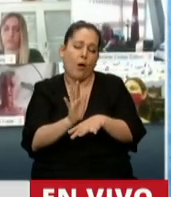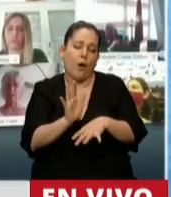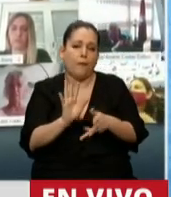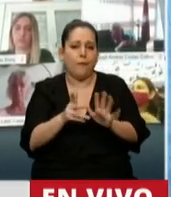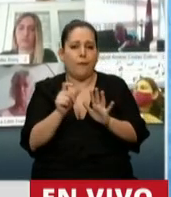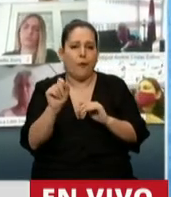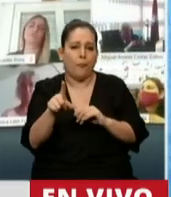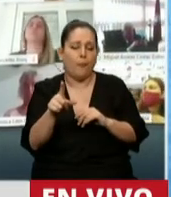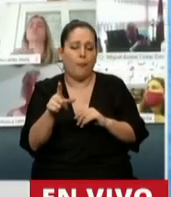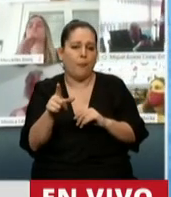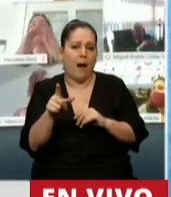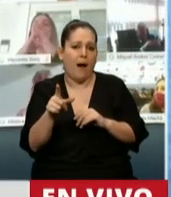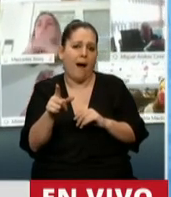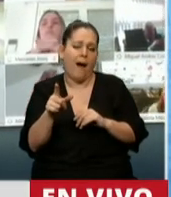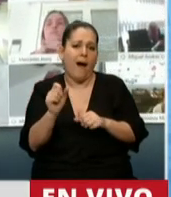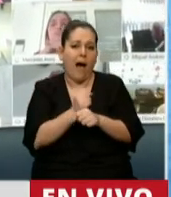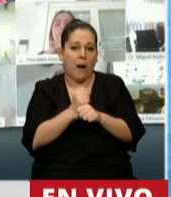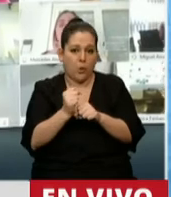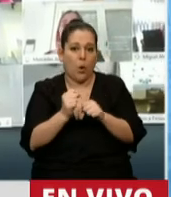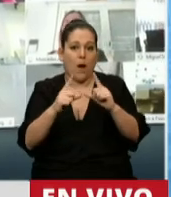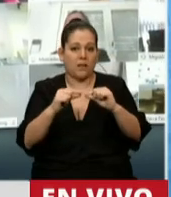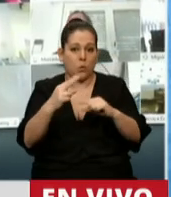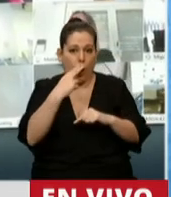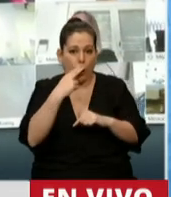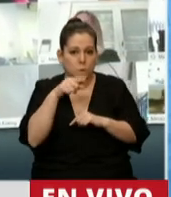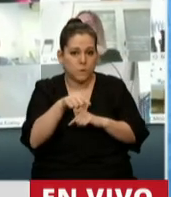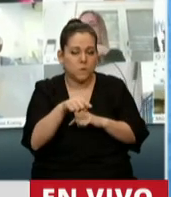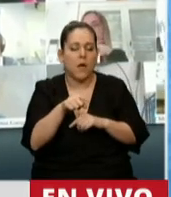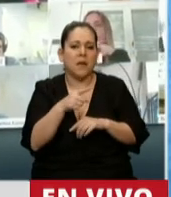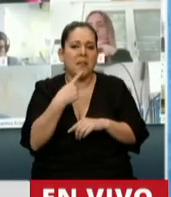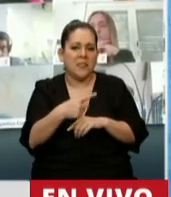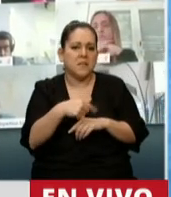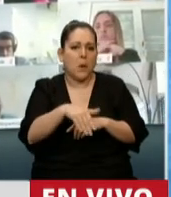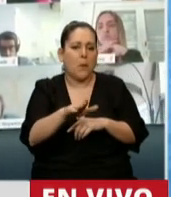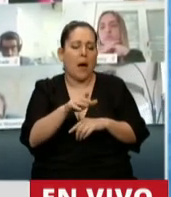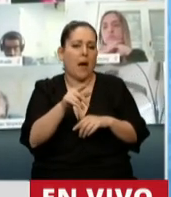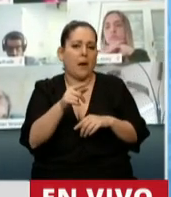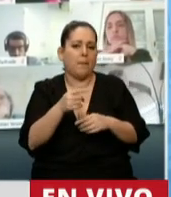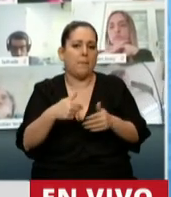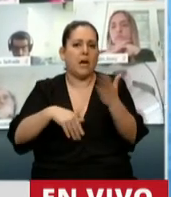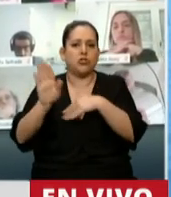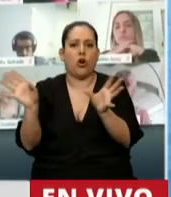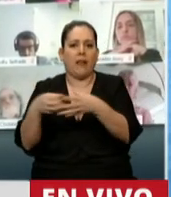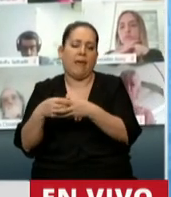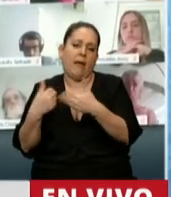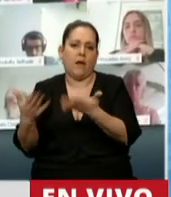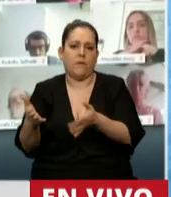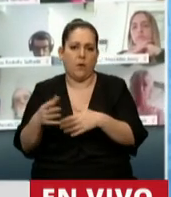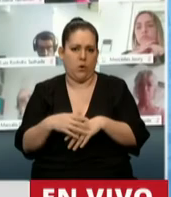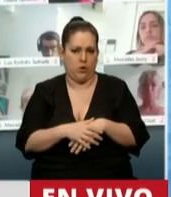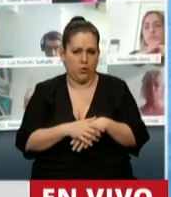aprobado, de aprobarse el artículo 11 que propicia el despacho de mayoría. Muchas gracias.